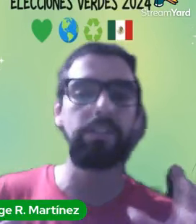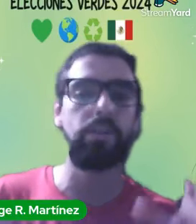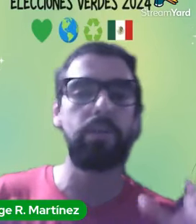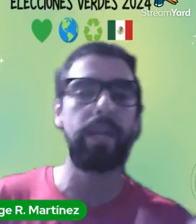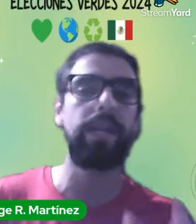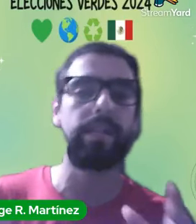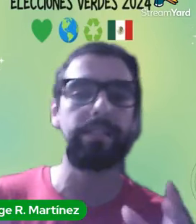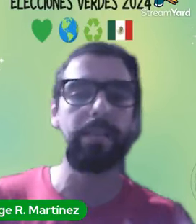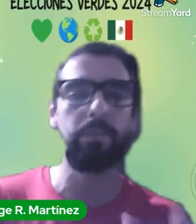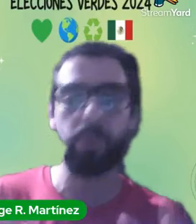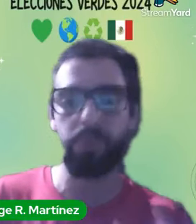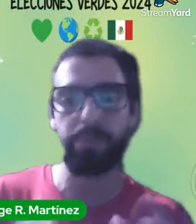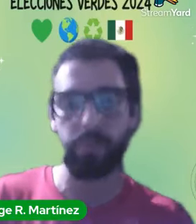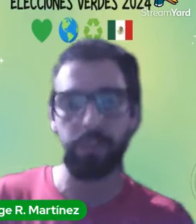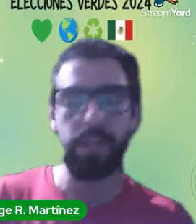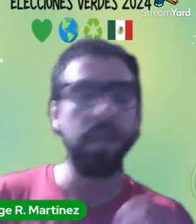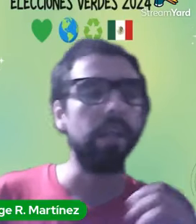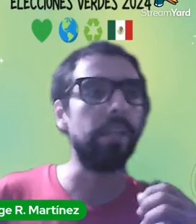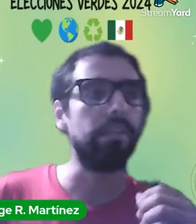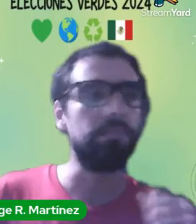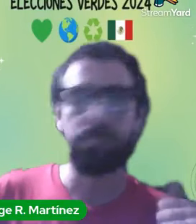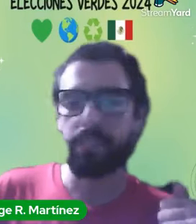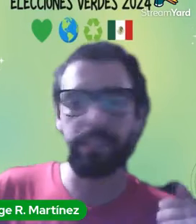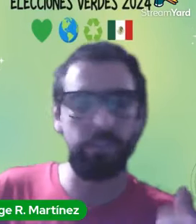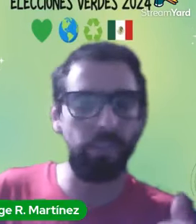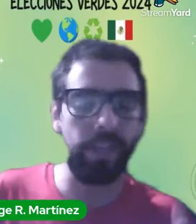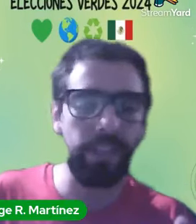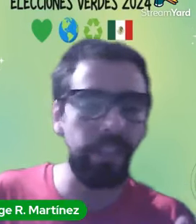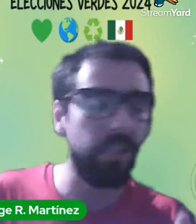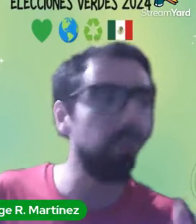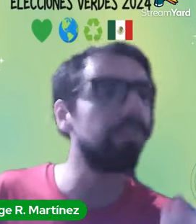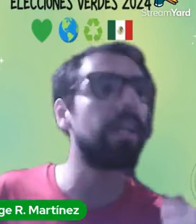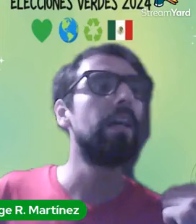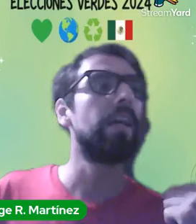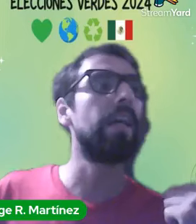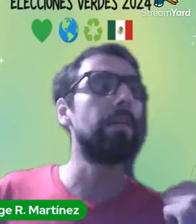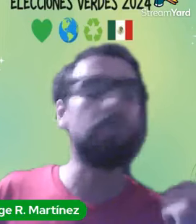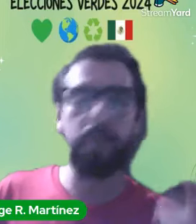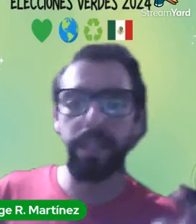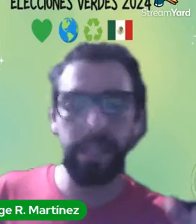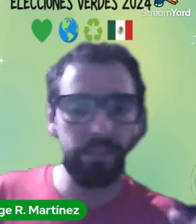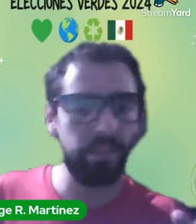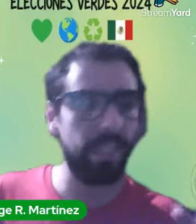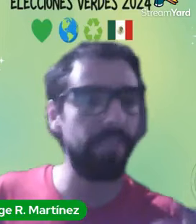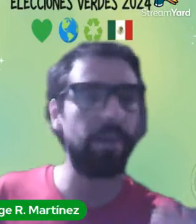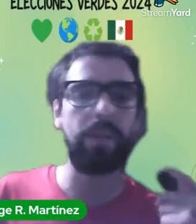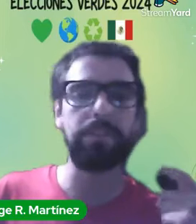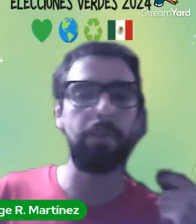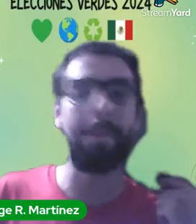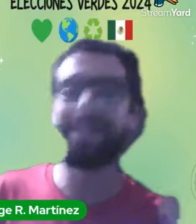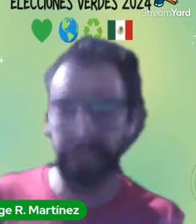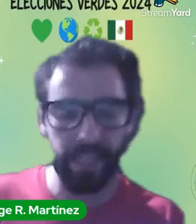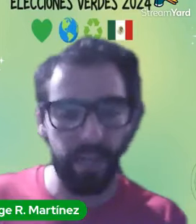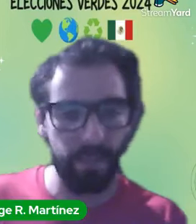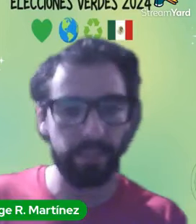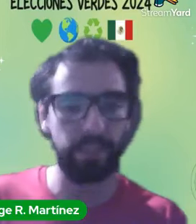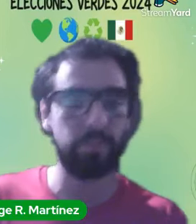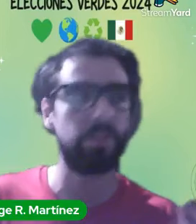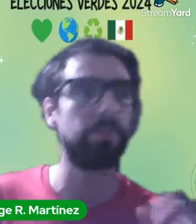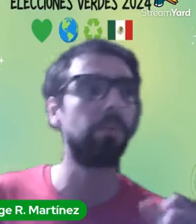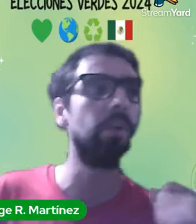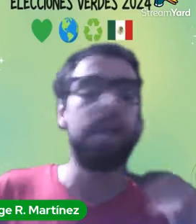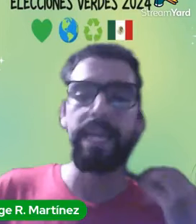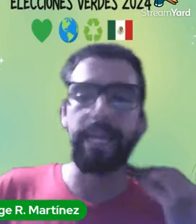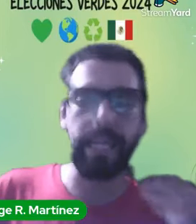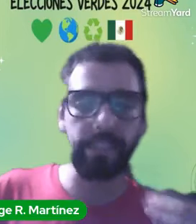contexto global en el que estamos hoy por hoy y transiciones energética justa movilidad sostenible con una visión más allá nada más de transporte